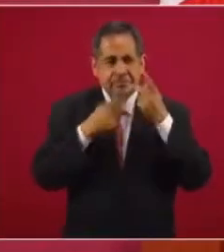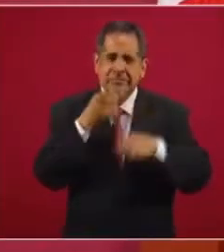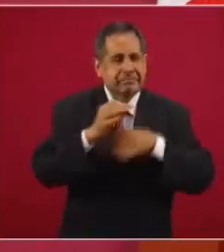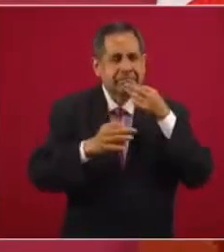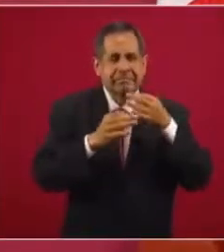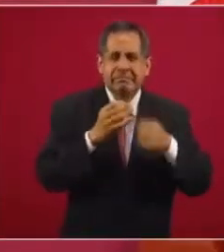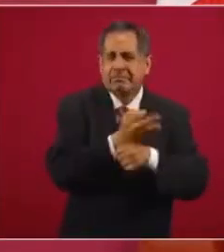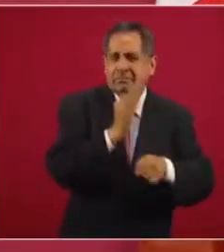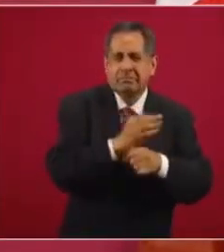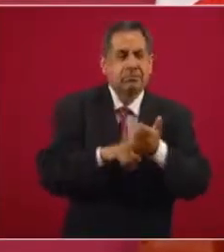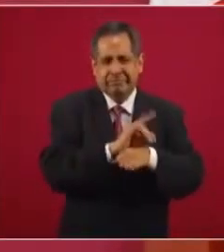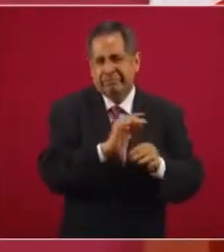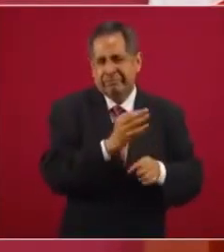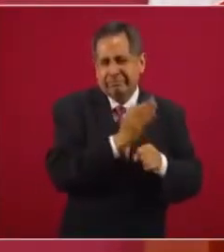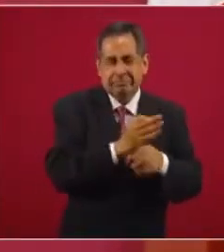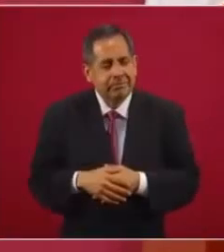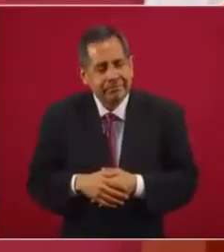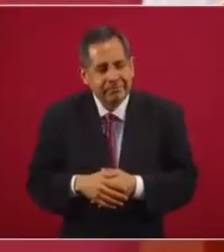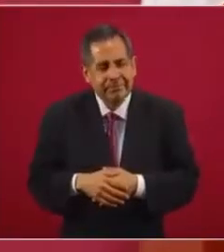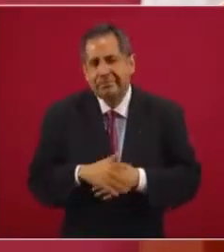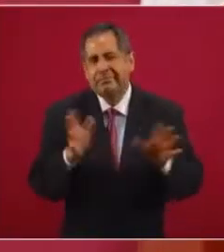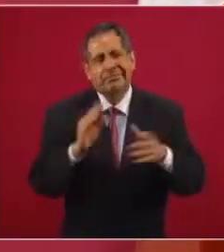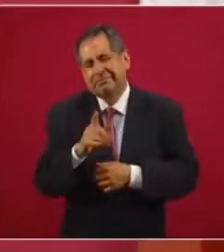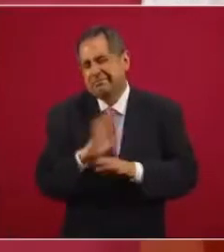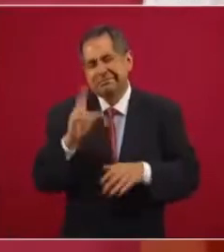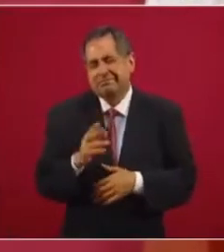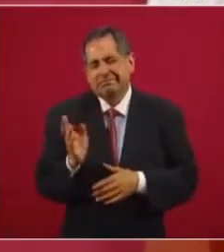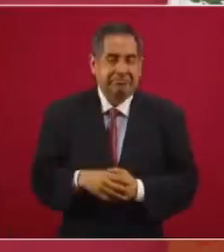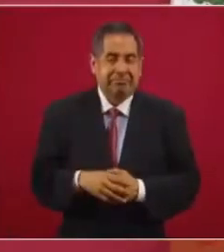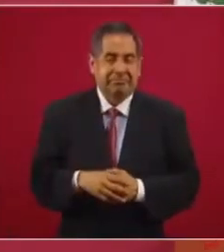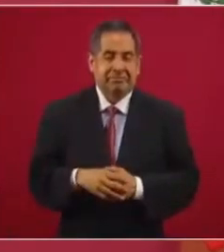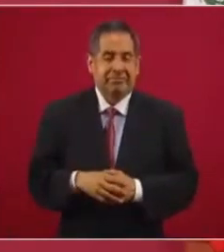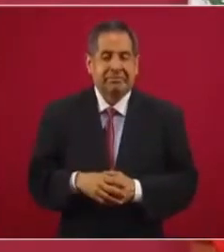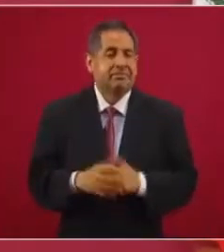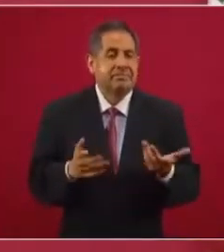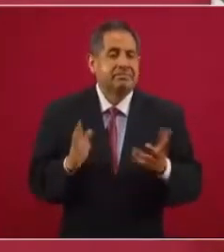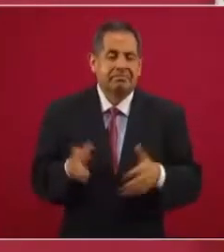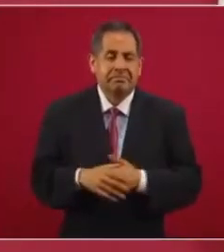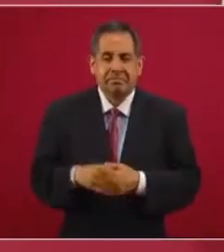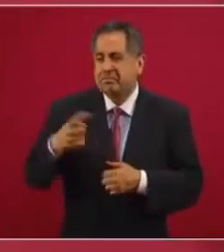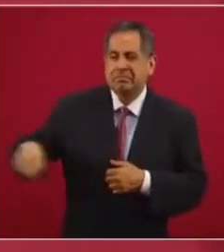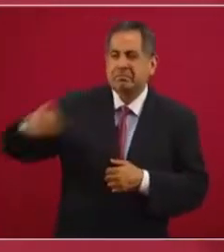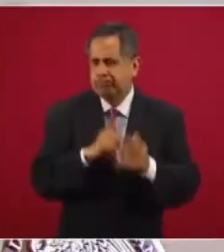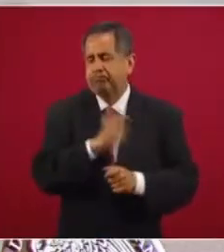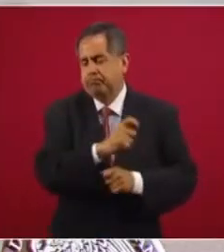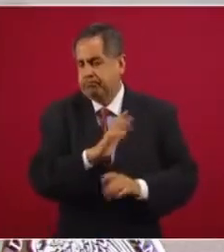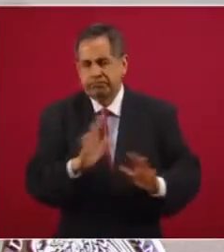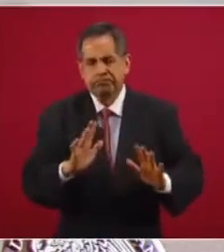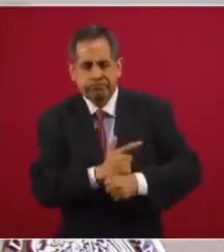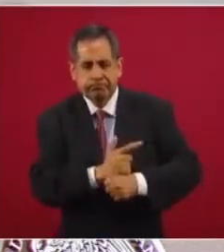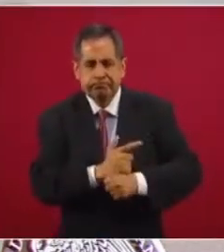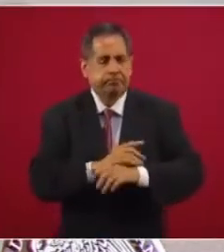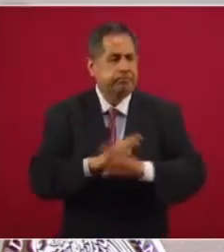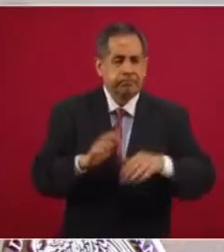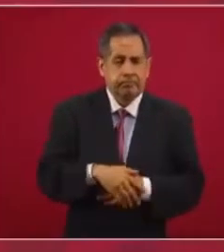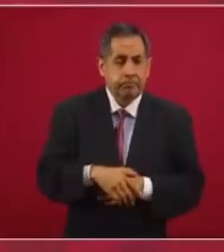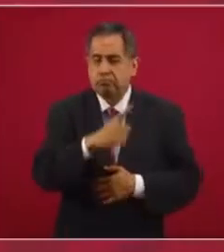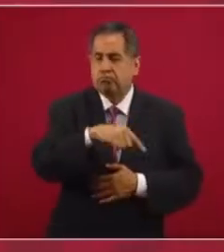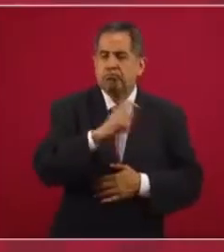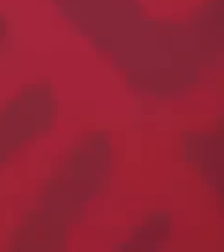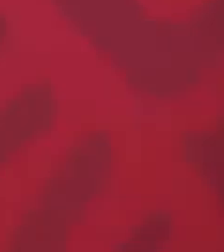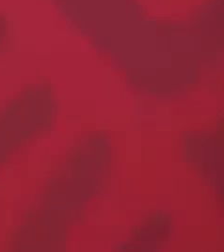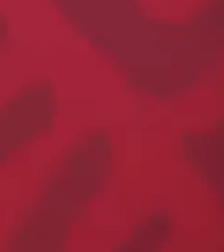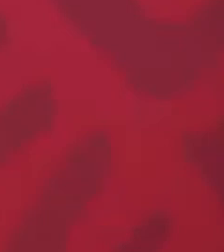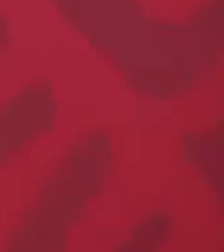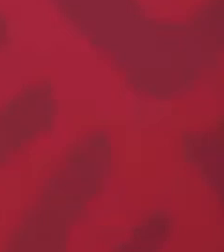parodia sobre esta conferencia, pero ya no, ya no es lo mismo, porque ya los conoce la gente y que ellos deben de